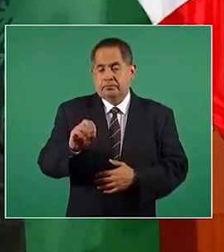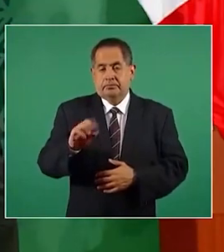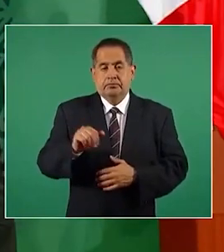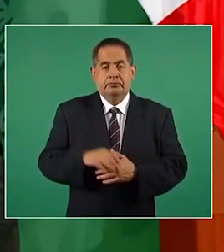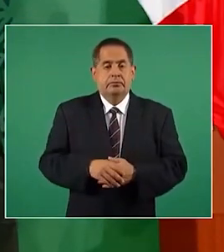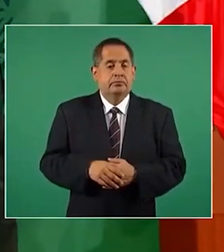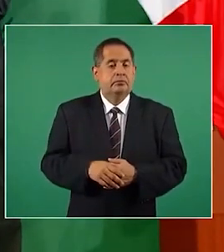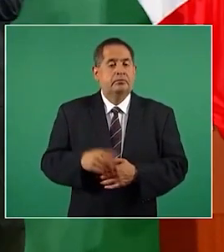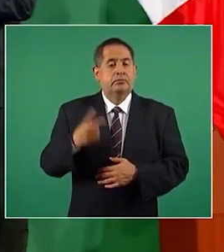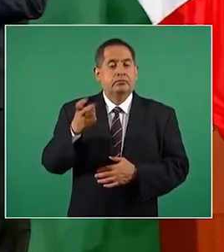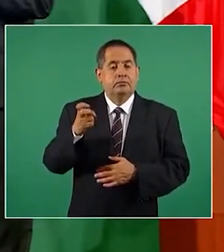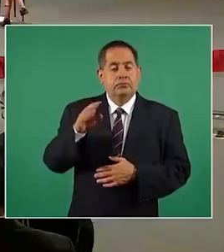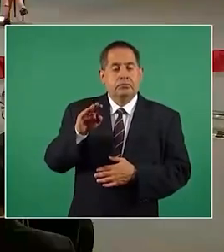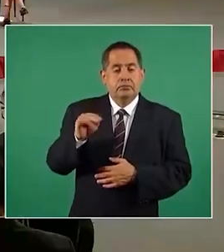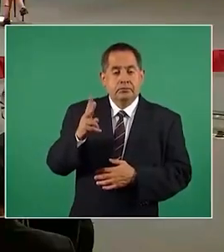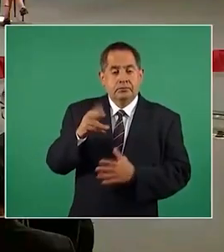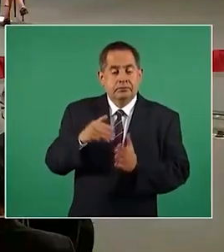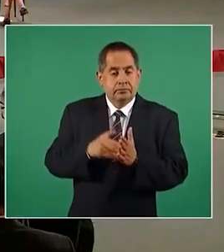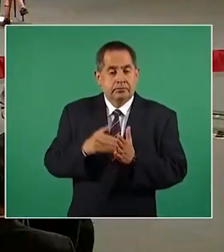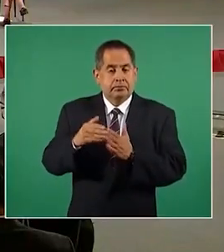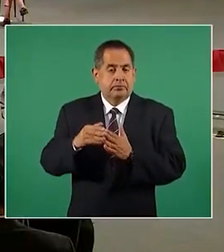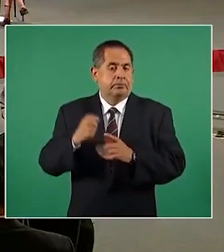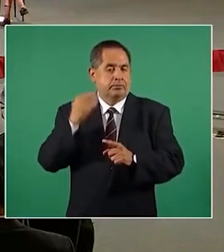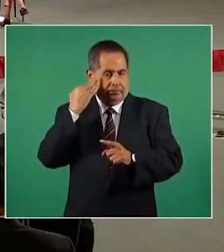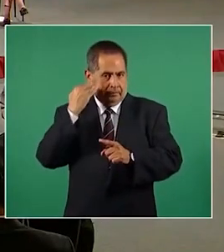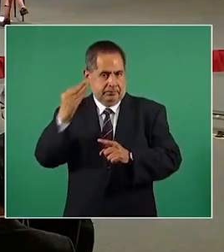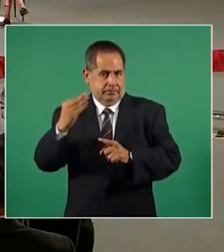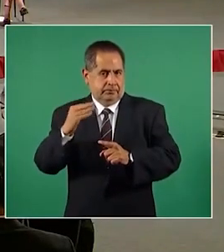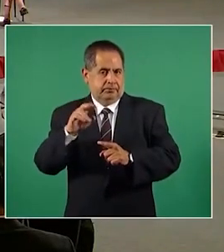292 millones con Fox